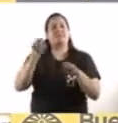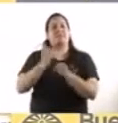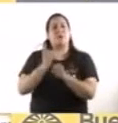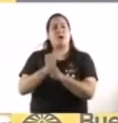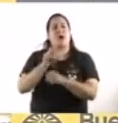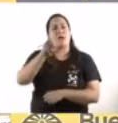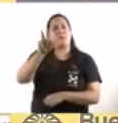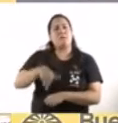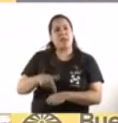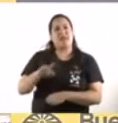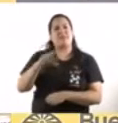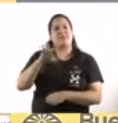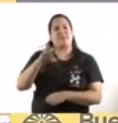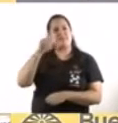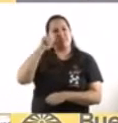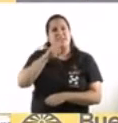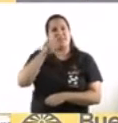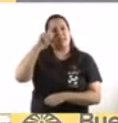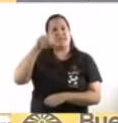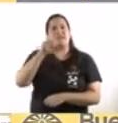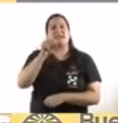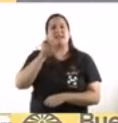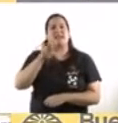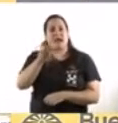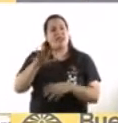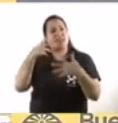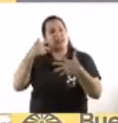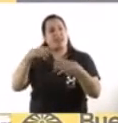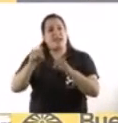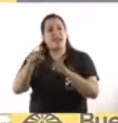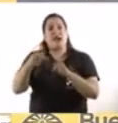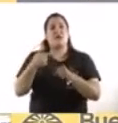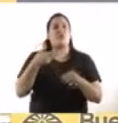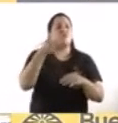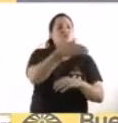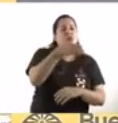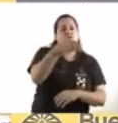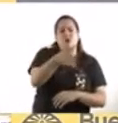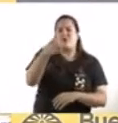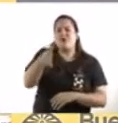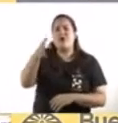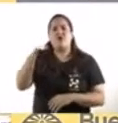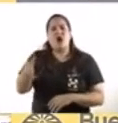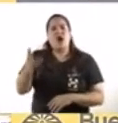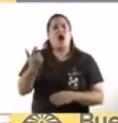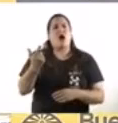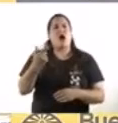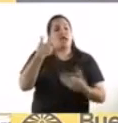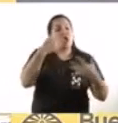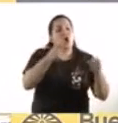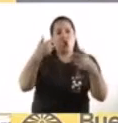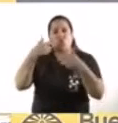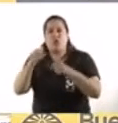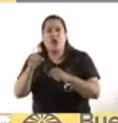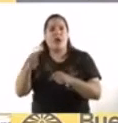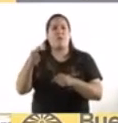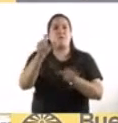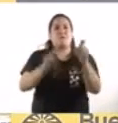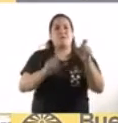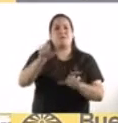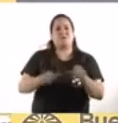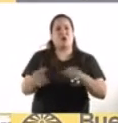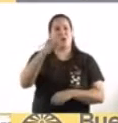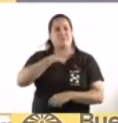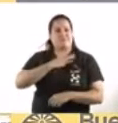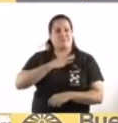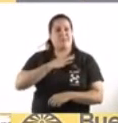virus casa por casa, y pudimos contener el aumento de contagios. Después hicimos foco en los geriátricos, que sabíamos que era un lugar